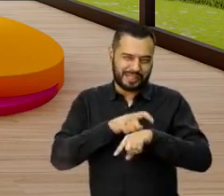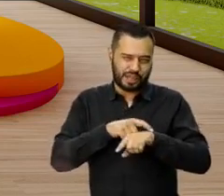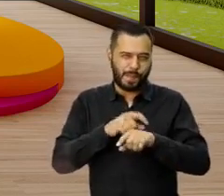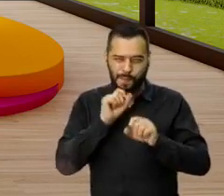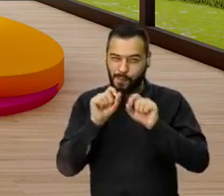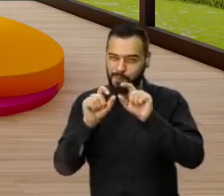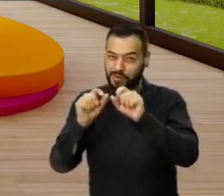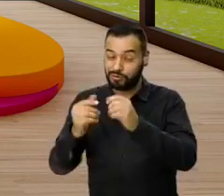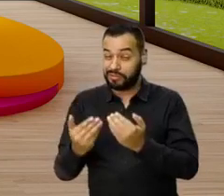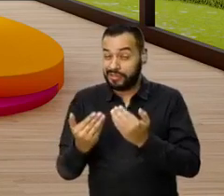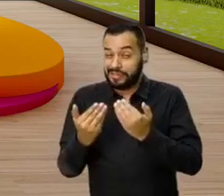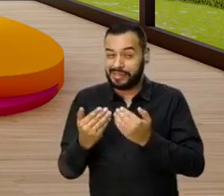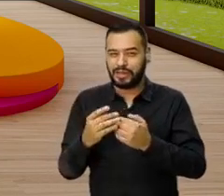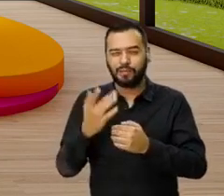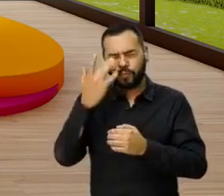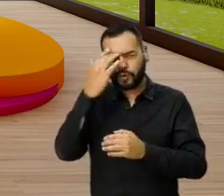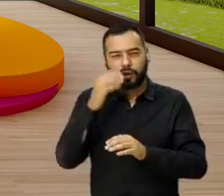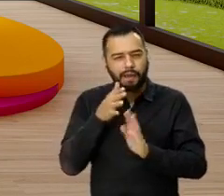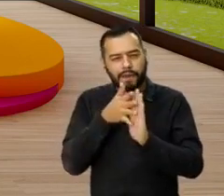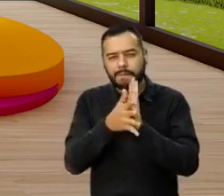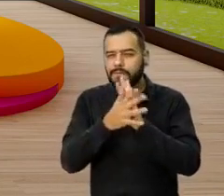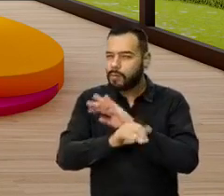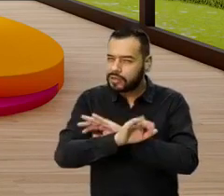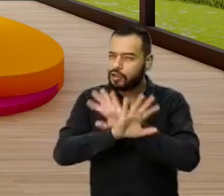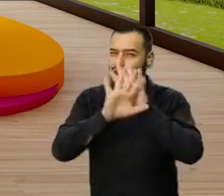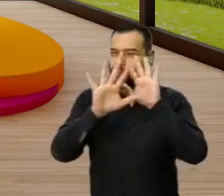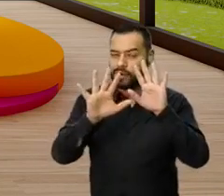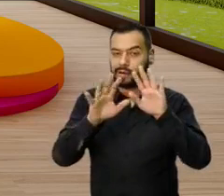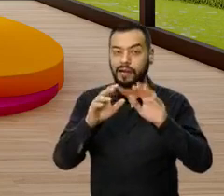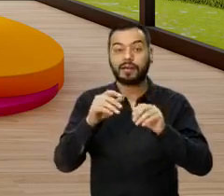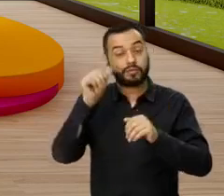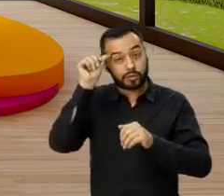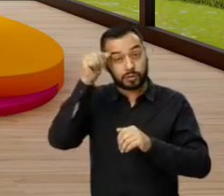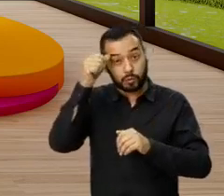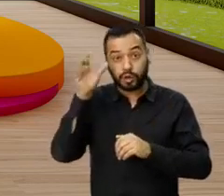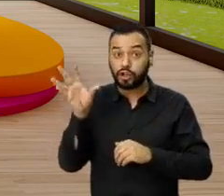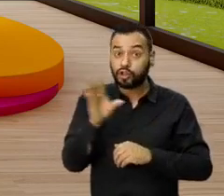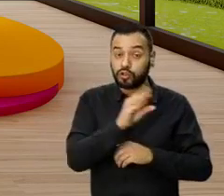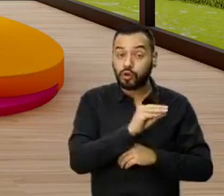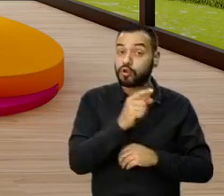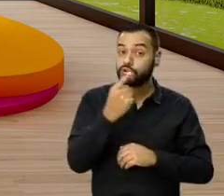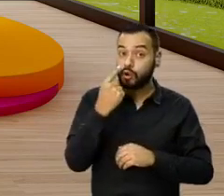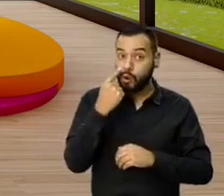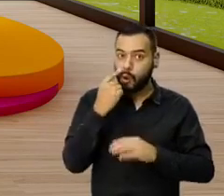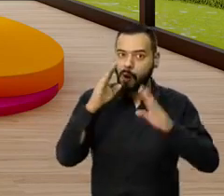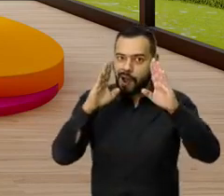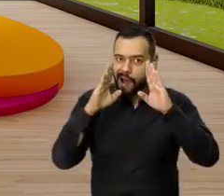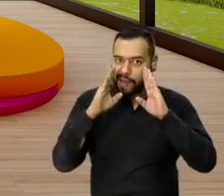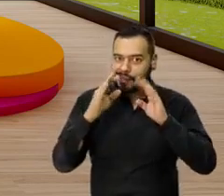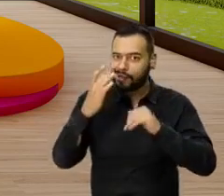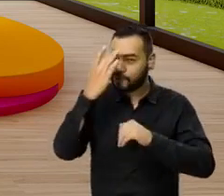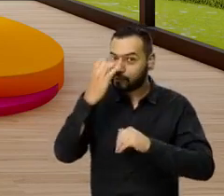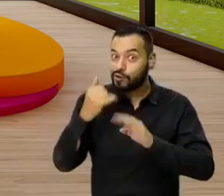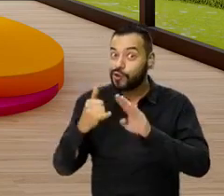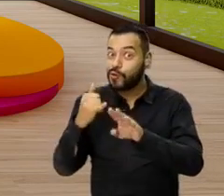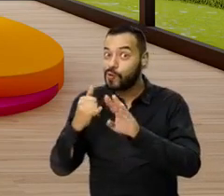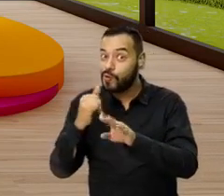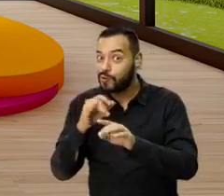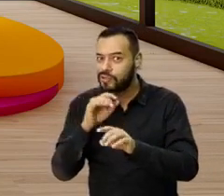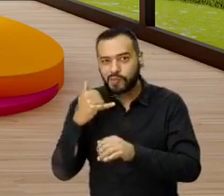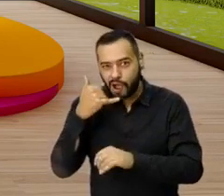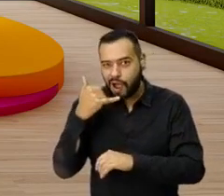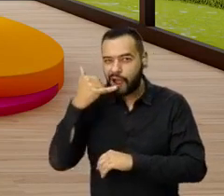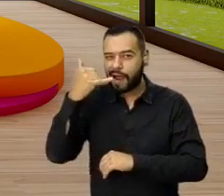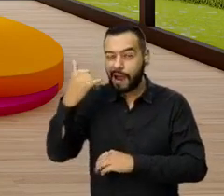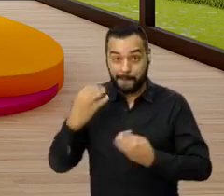me encanta porque aquí la información va a quedar muchísimo más clara. Además, recuerden que todos ustedes deben estar súper atentos porque al final vamos a